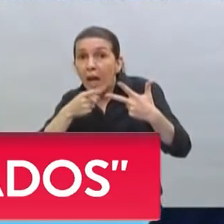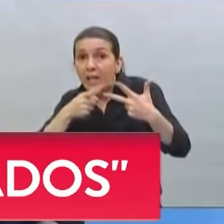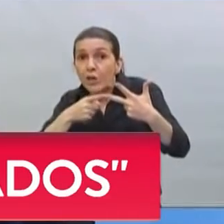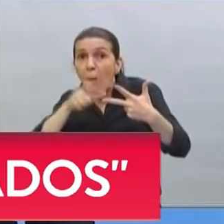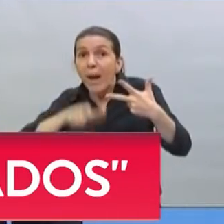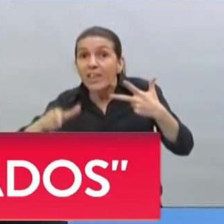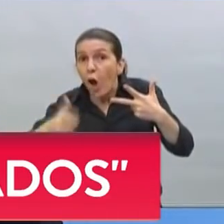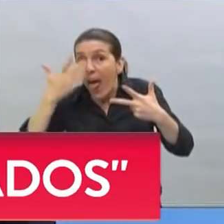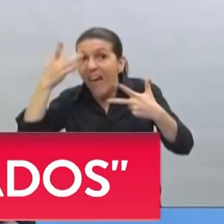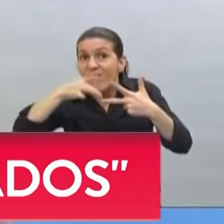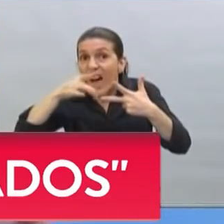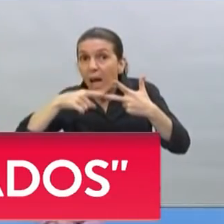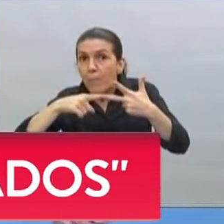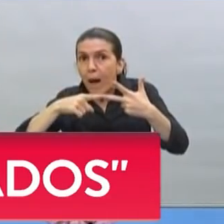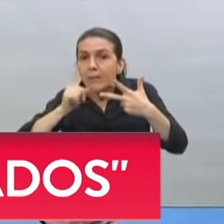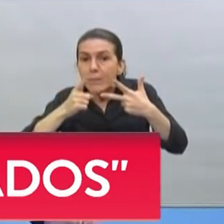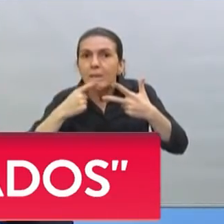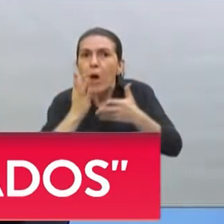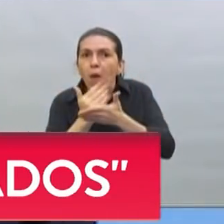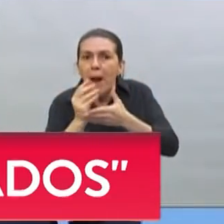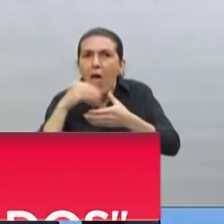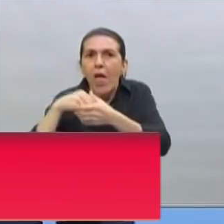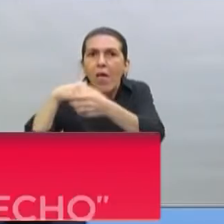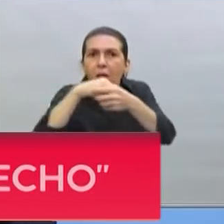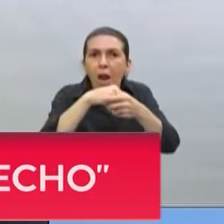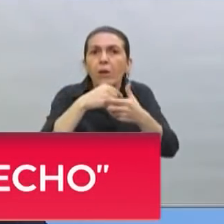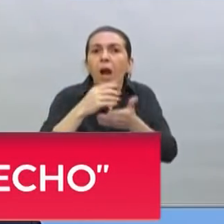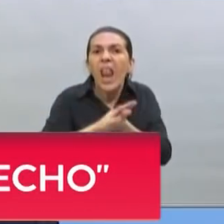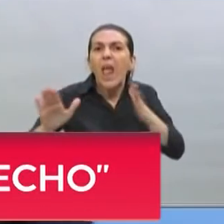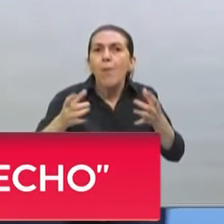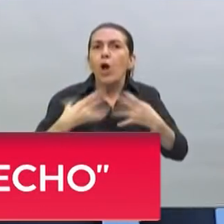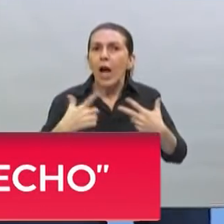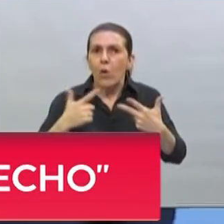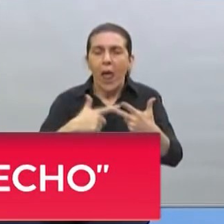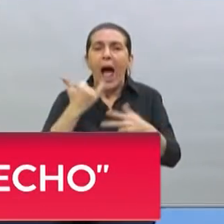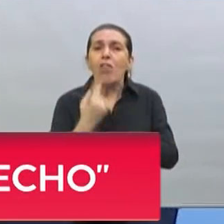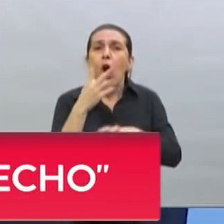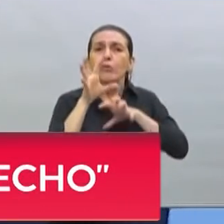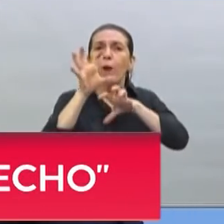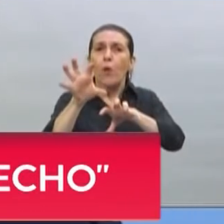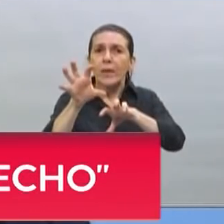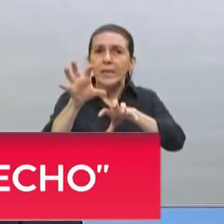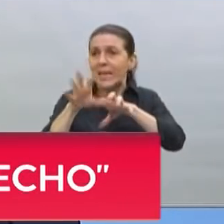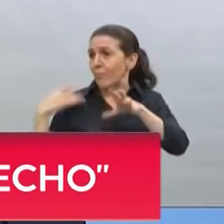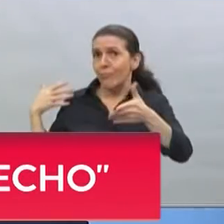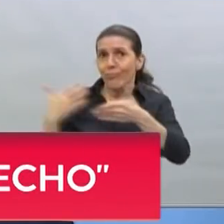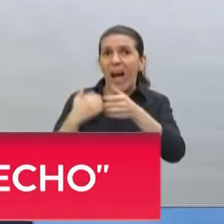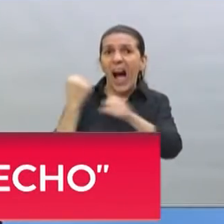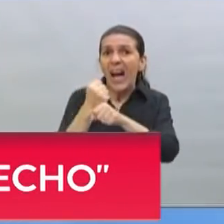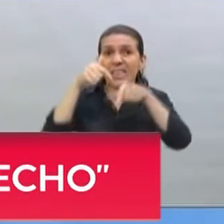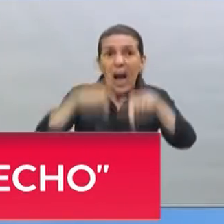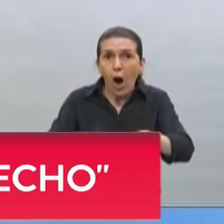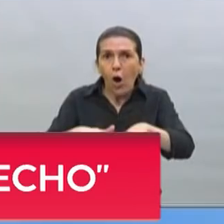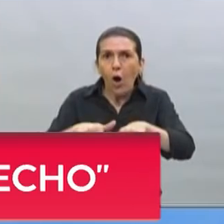gente que está en esos departamentos que no registran contagios. Hay dos provincias que hasta el día de hoy siguen sin registrar